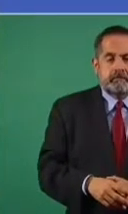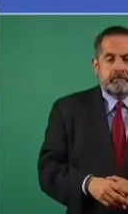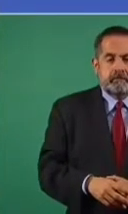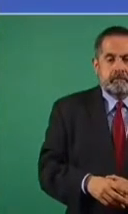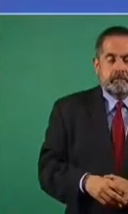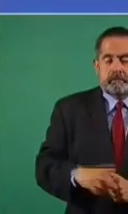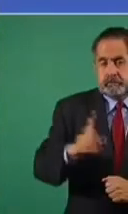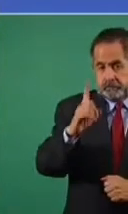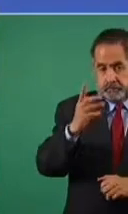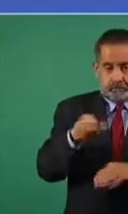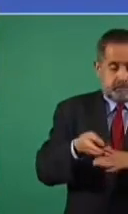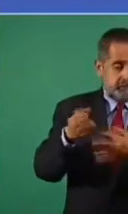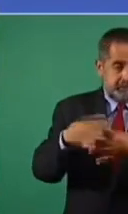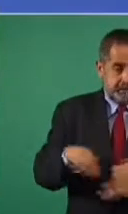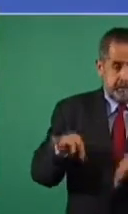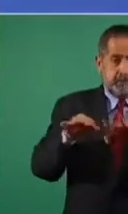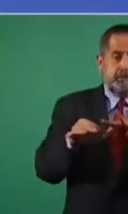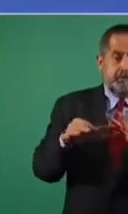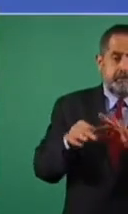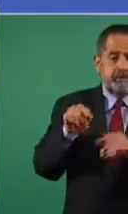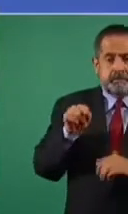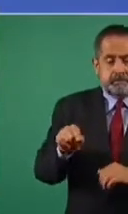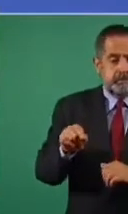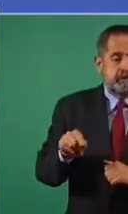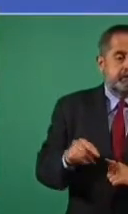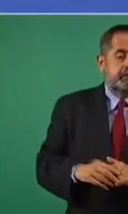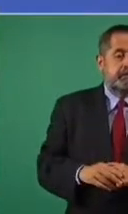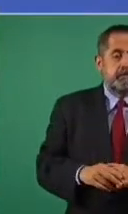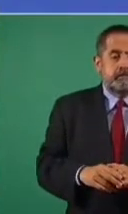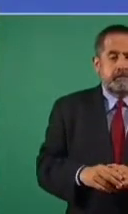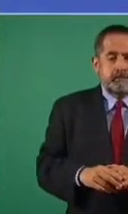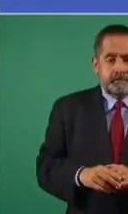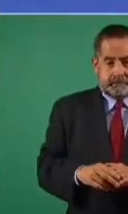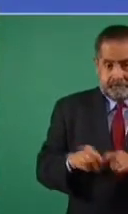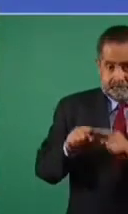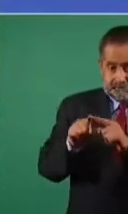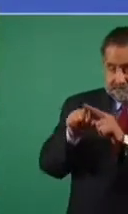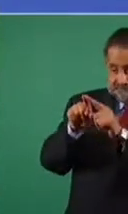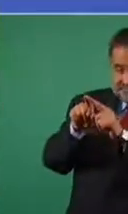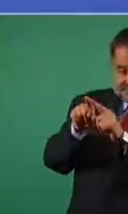es muy importante este tramo.